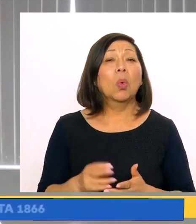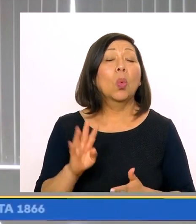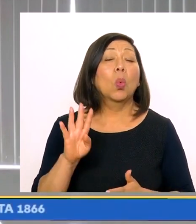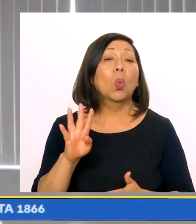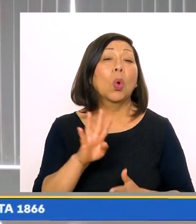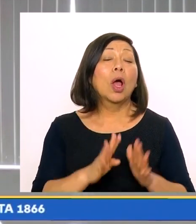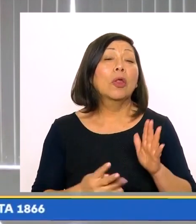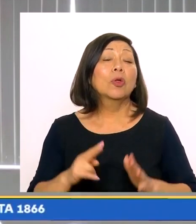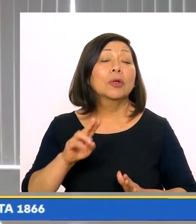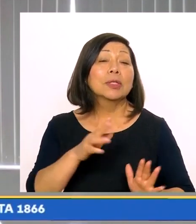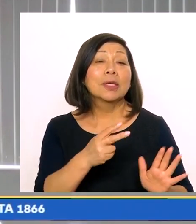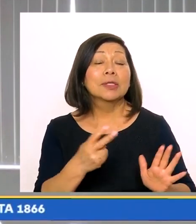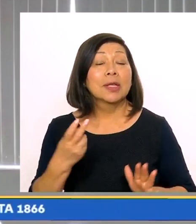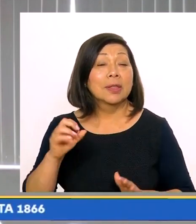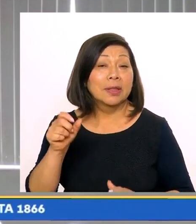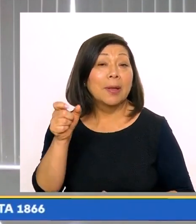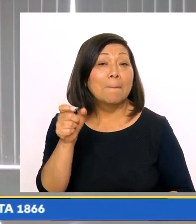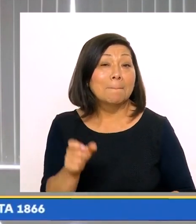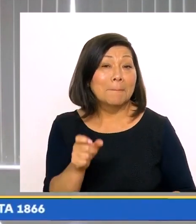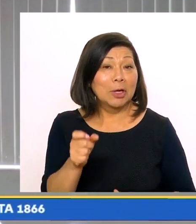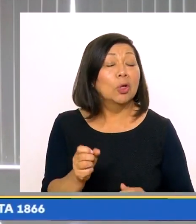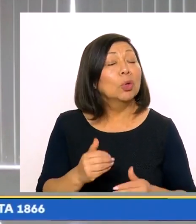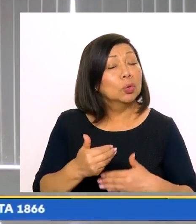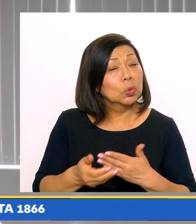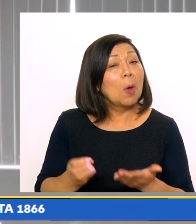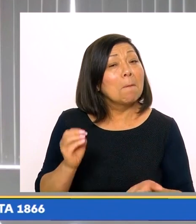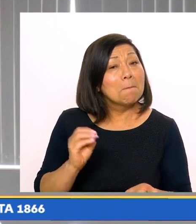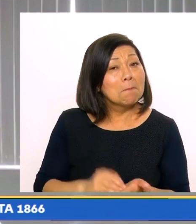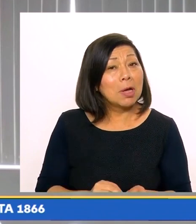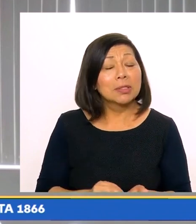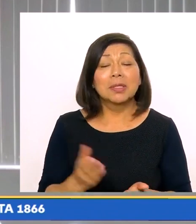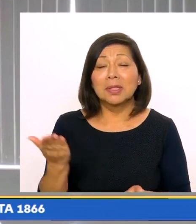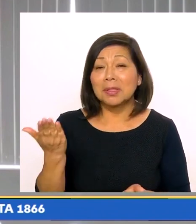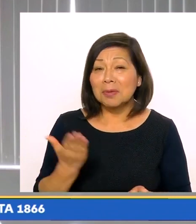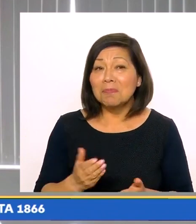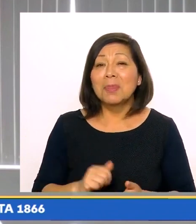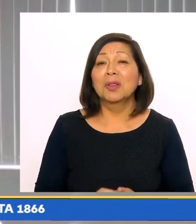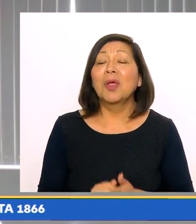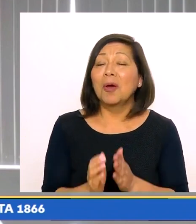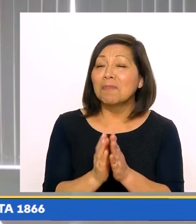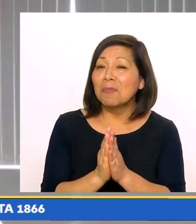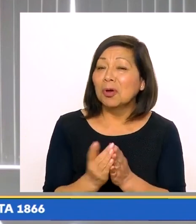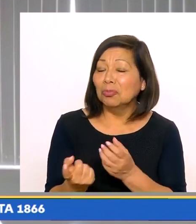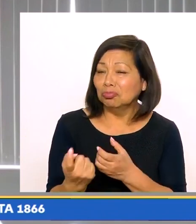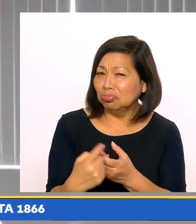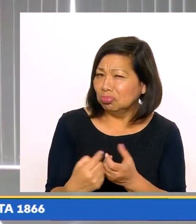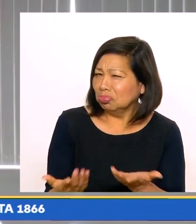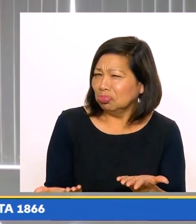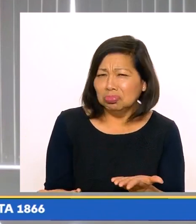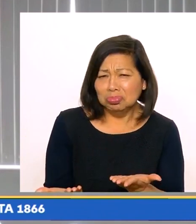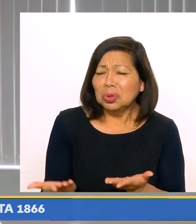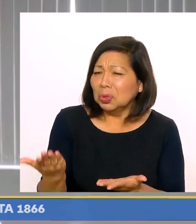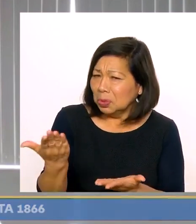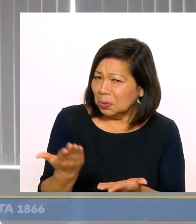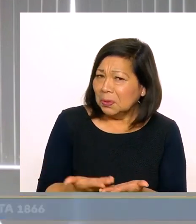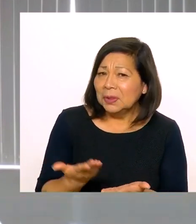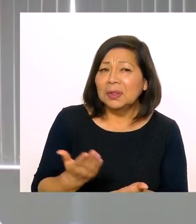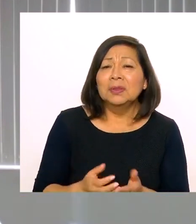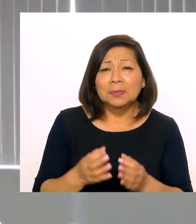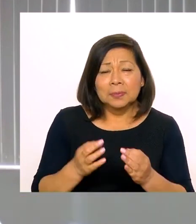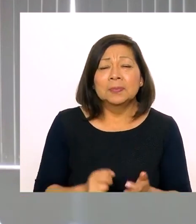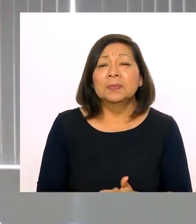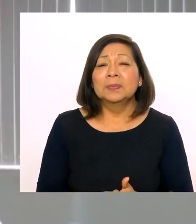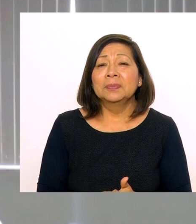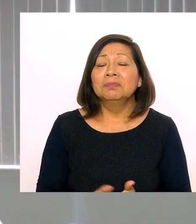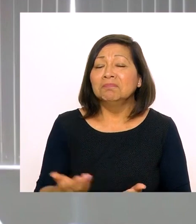particulares, a la fecha ya hemos podido atender a más de 14.770 personas, y seguimos atendiendo diversas demandas. Así que, por favor,